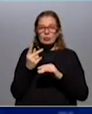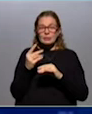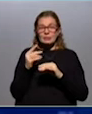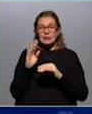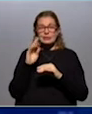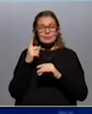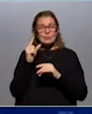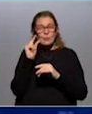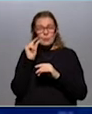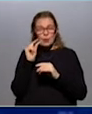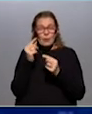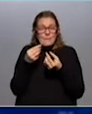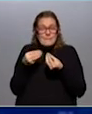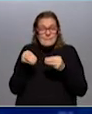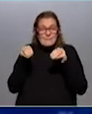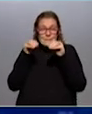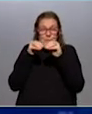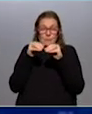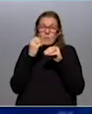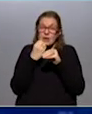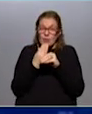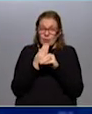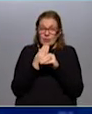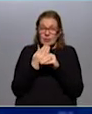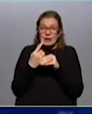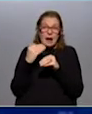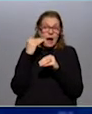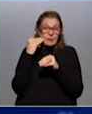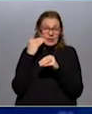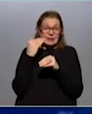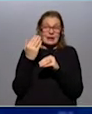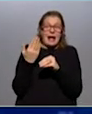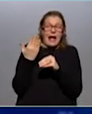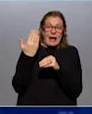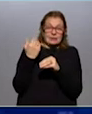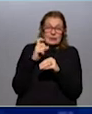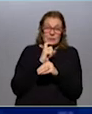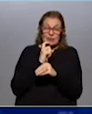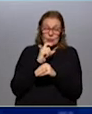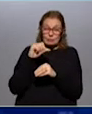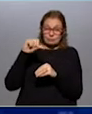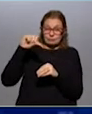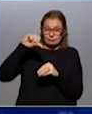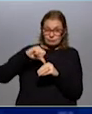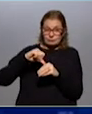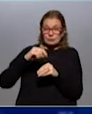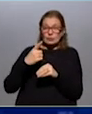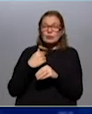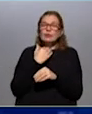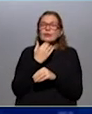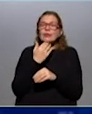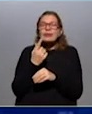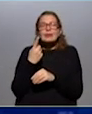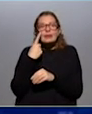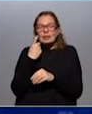mostrar una leve mejora en relación a lo que venían mostrando en el mes de abril y en el mes de marzo. Germán, yo no sé si está